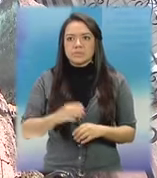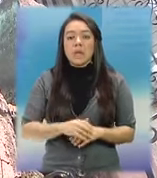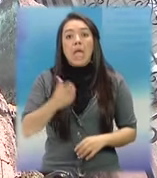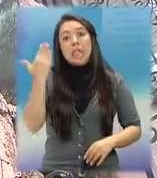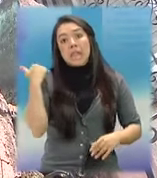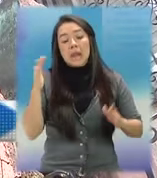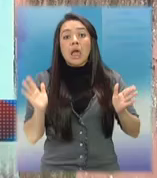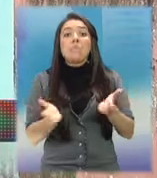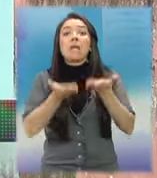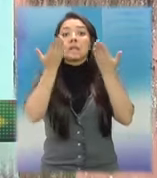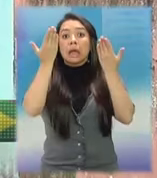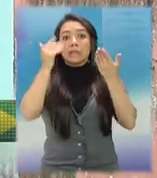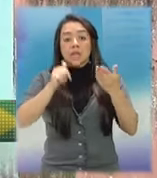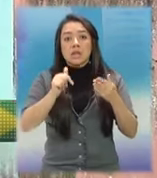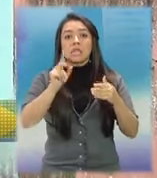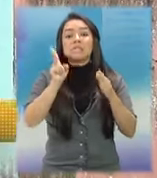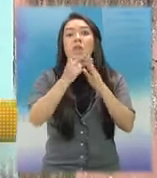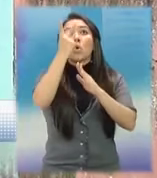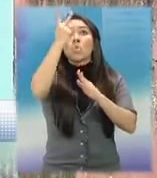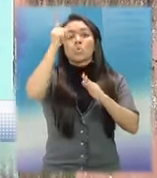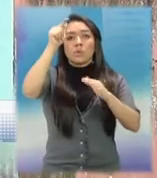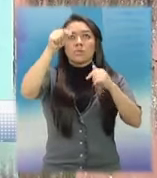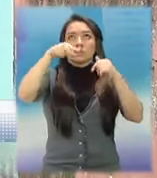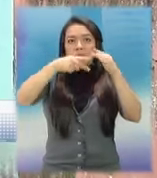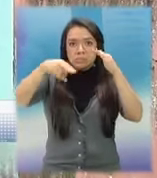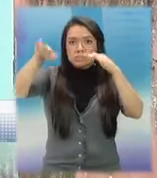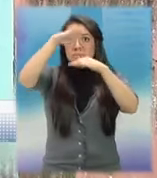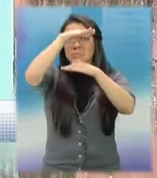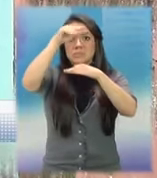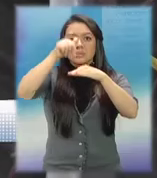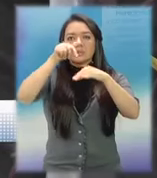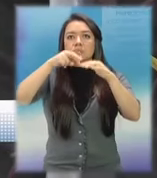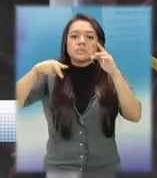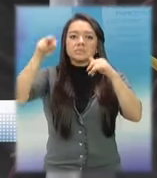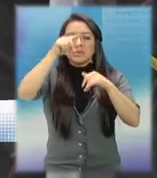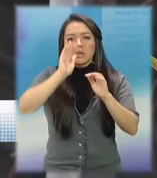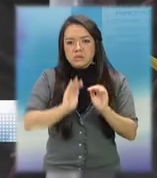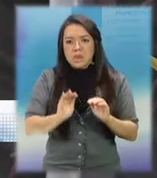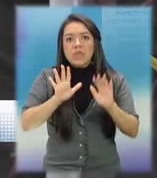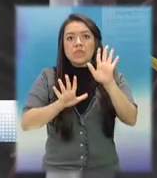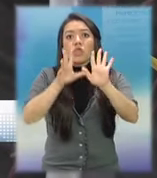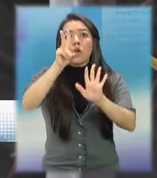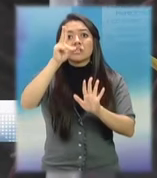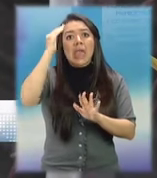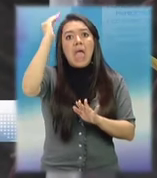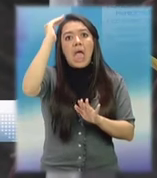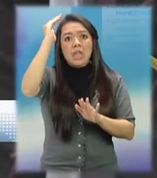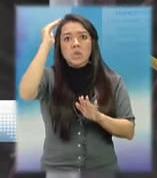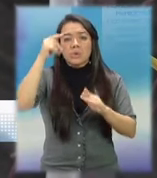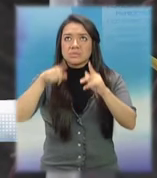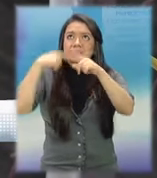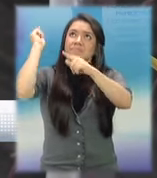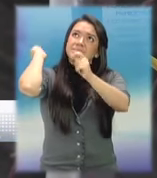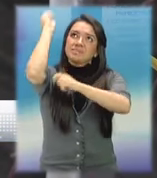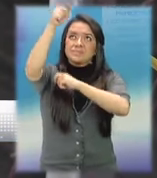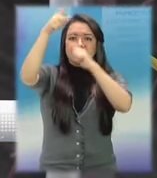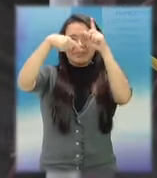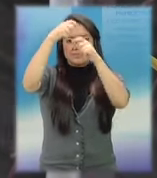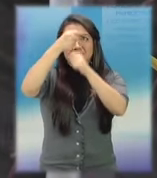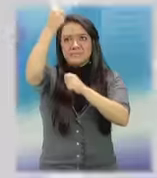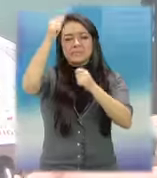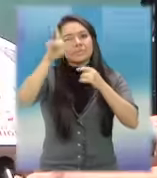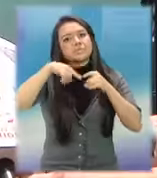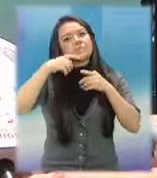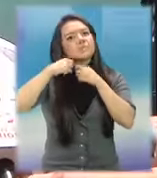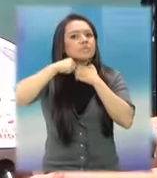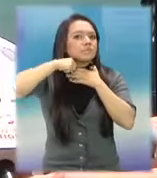12 años se ahorcó en el segundo nivel de una casa en la colonia Venezuela, Zona 21. El pequeño utilizó un lazo atado a una viga para terminar con su vida.